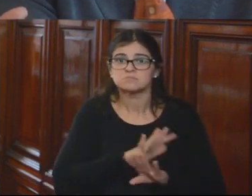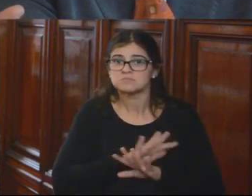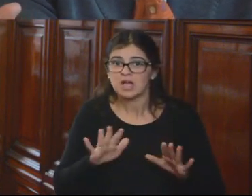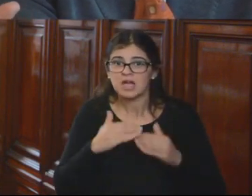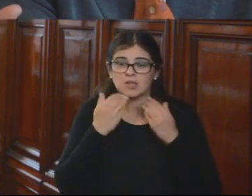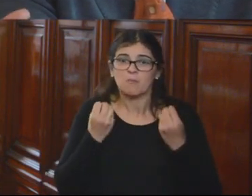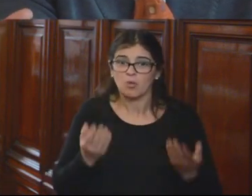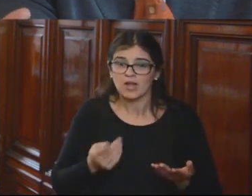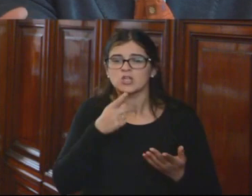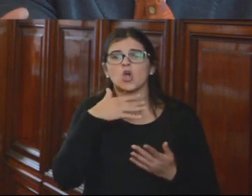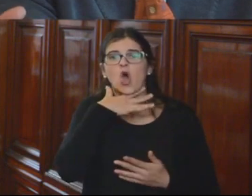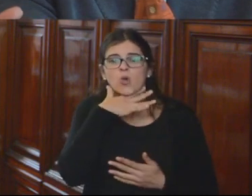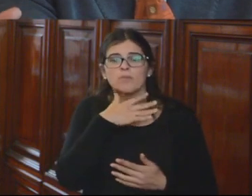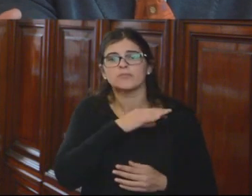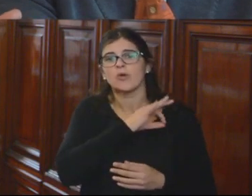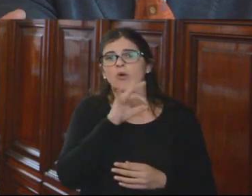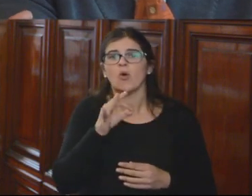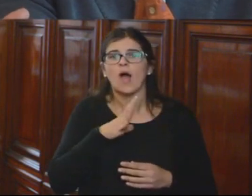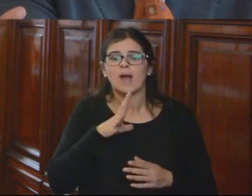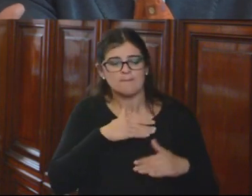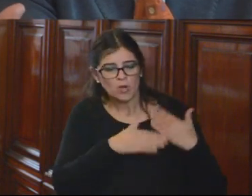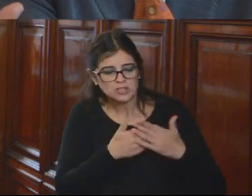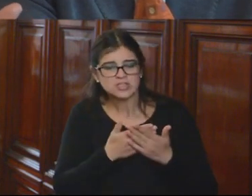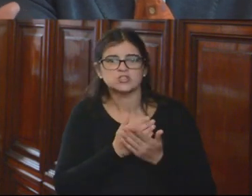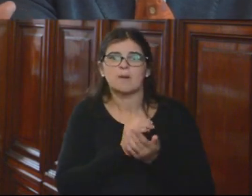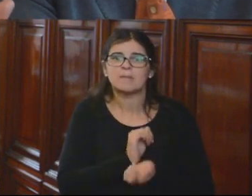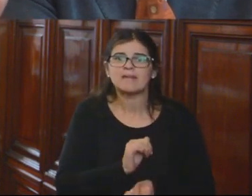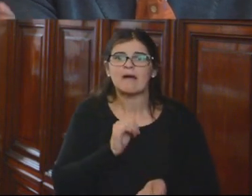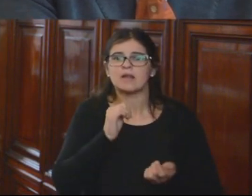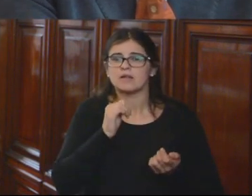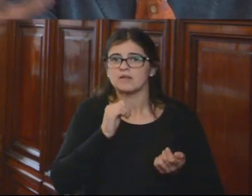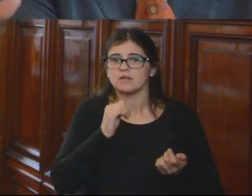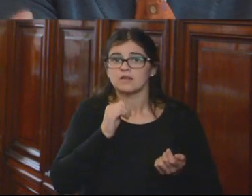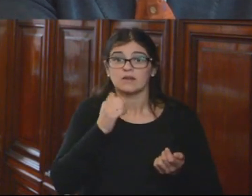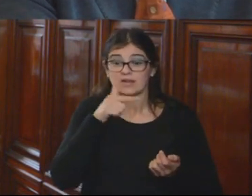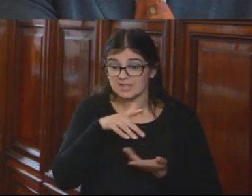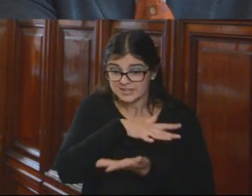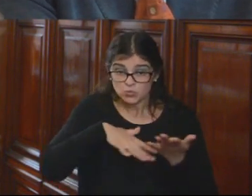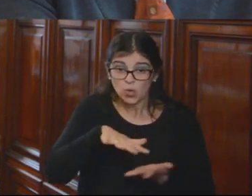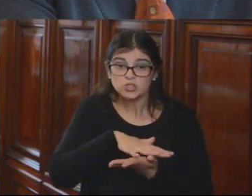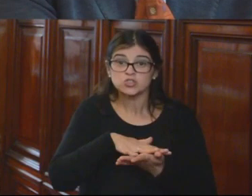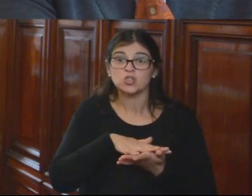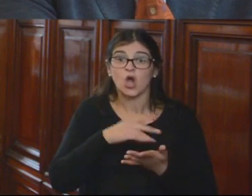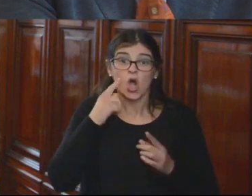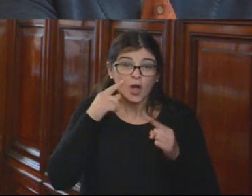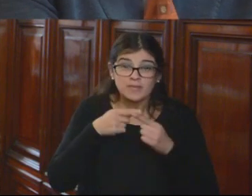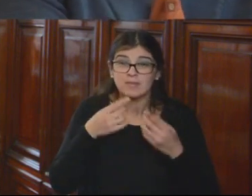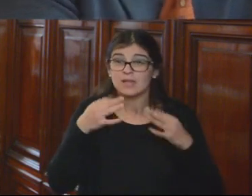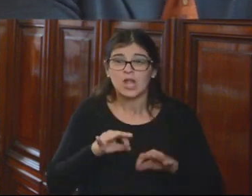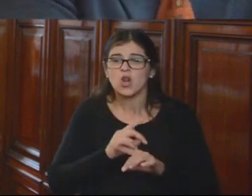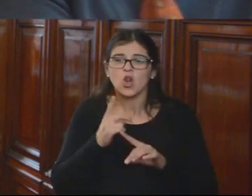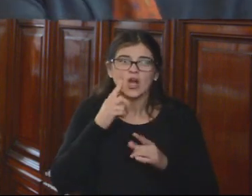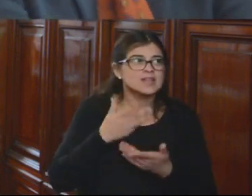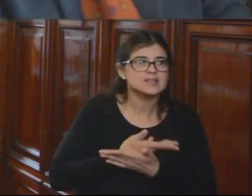dicho son corruptos, están con procesos penales, y esa situación objetivamente no ha sido